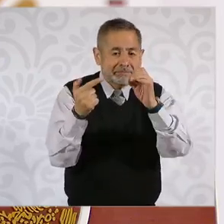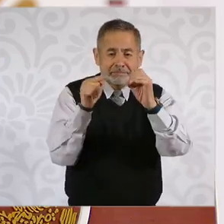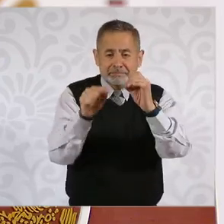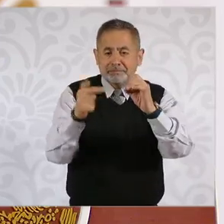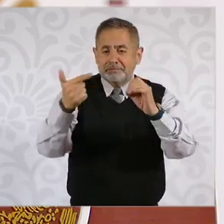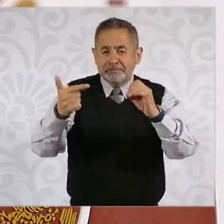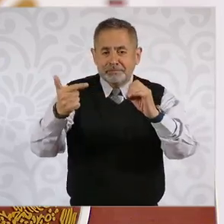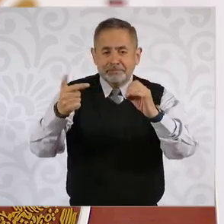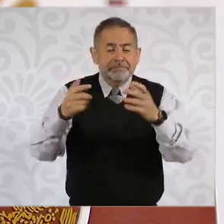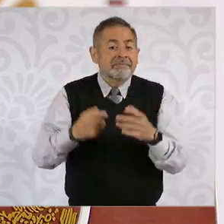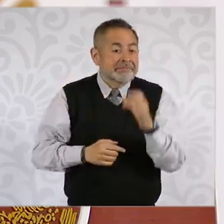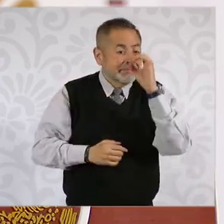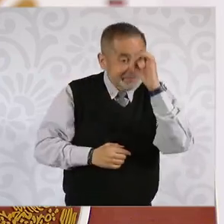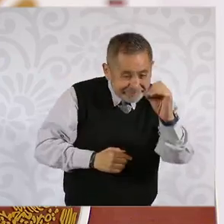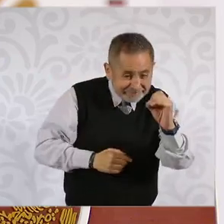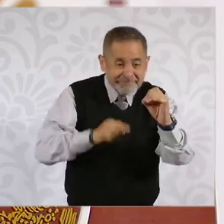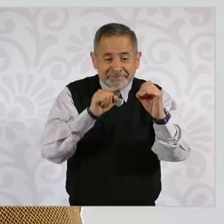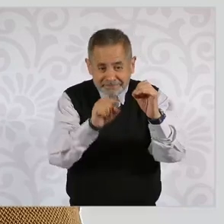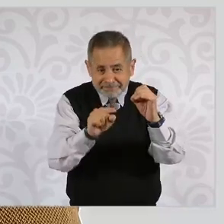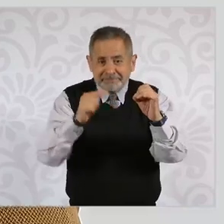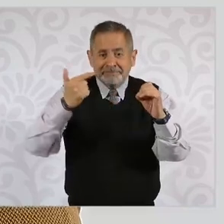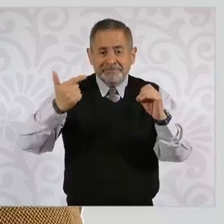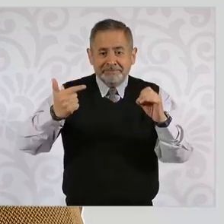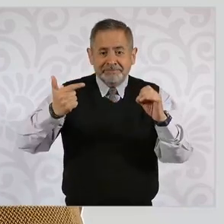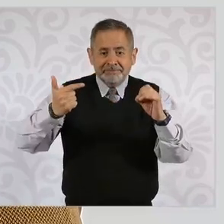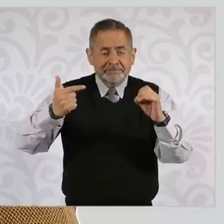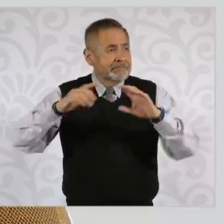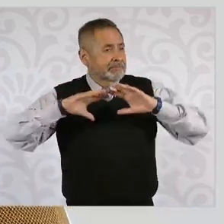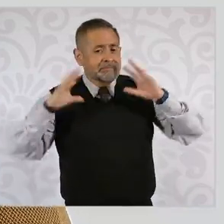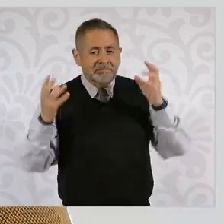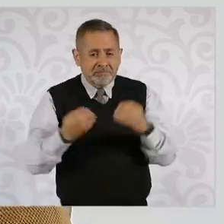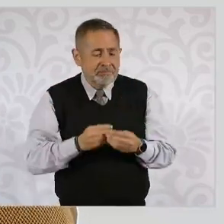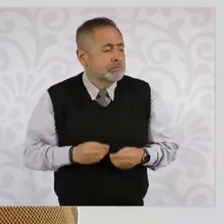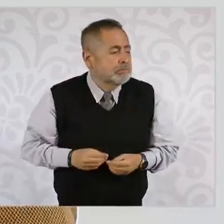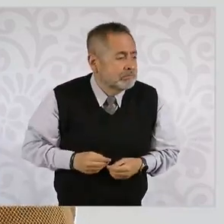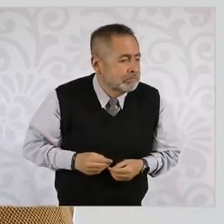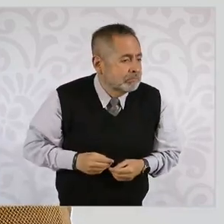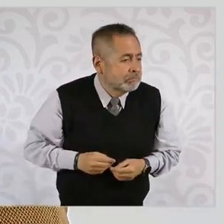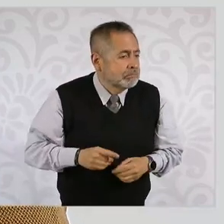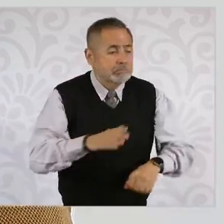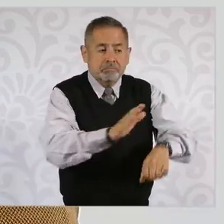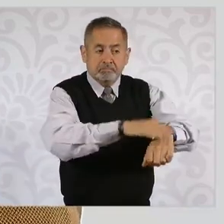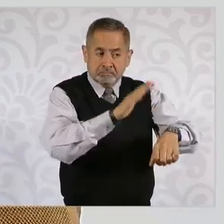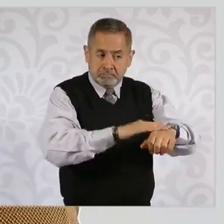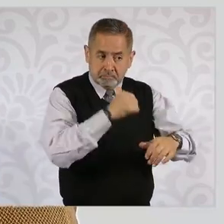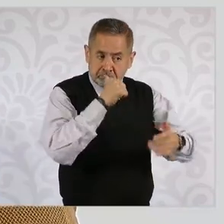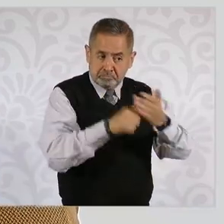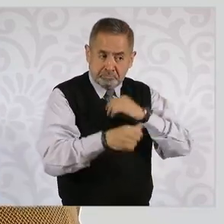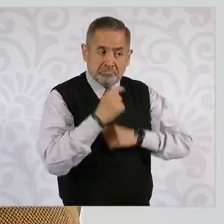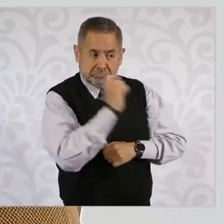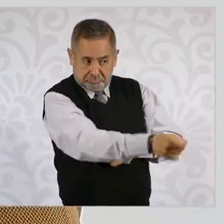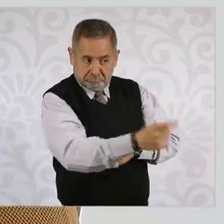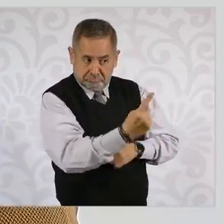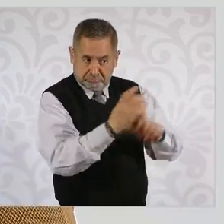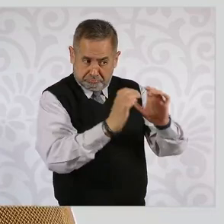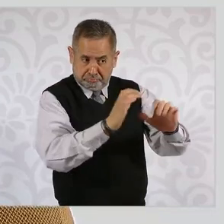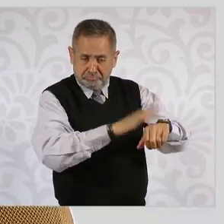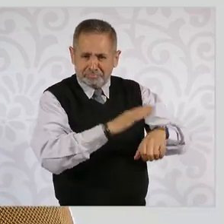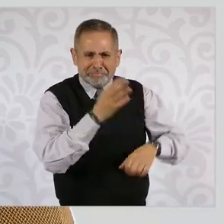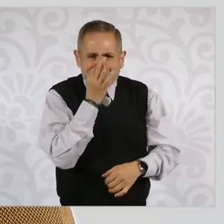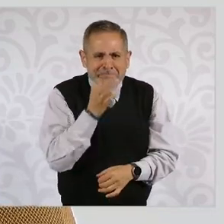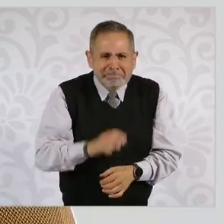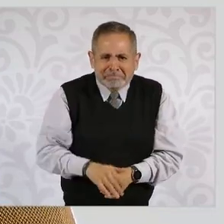cero punto 7 por ciento del total recibió un apercibimiento y una amonestación.